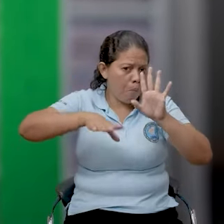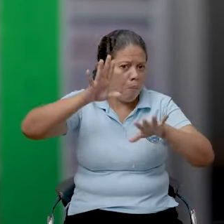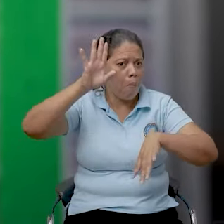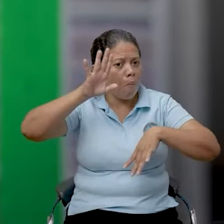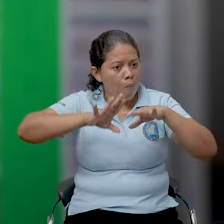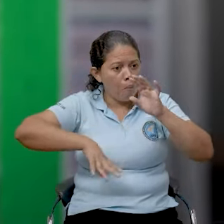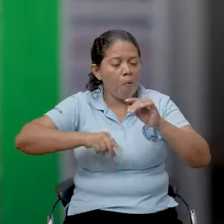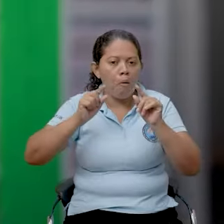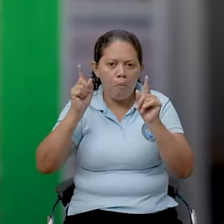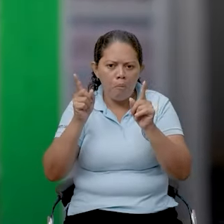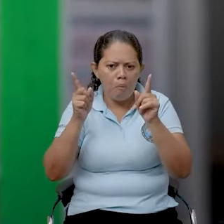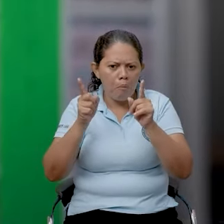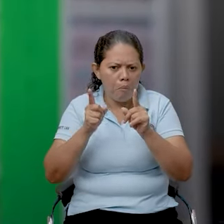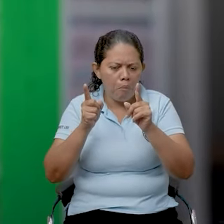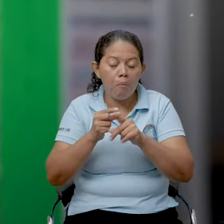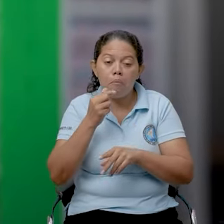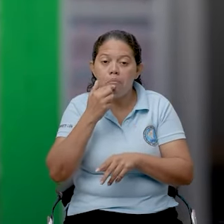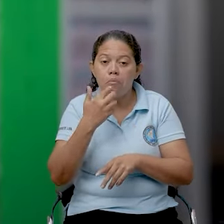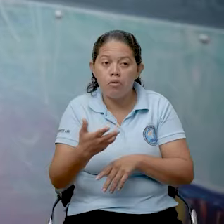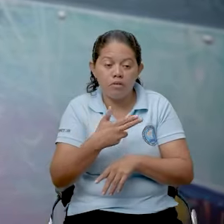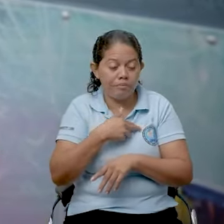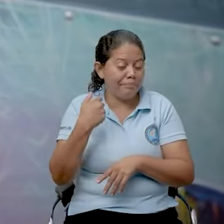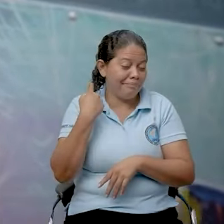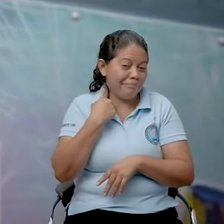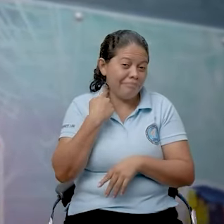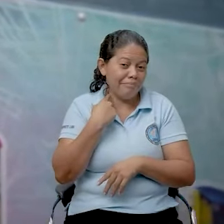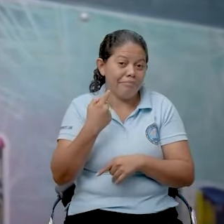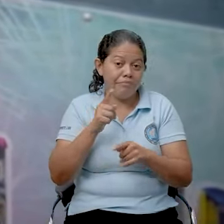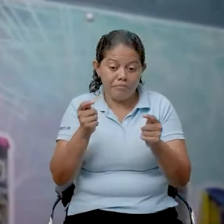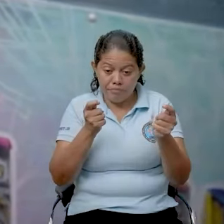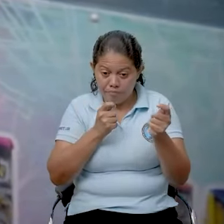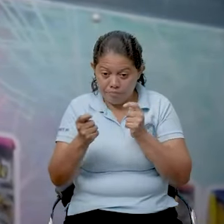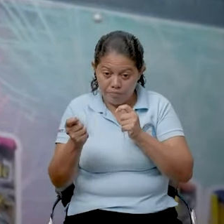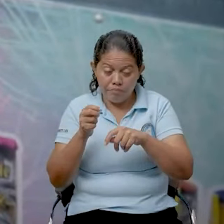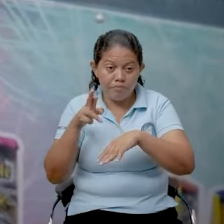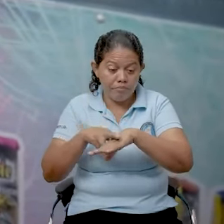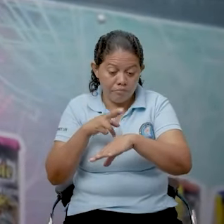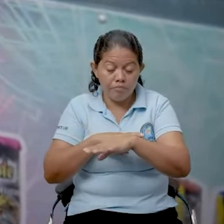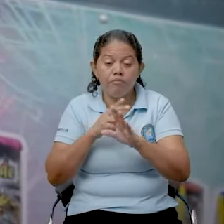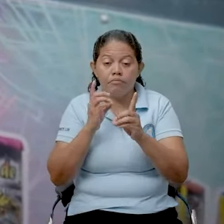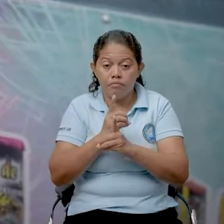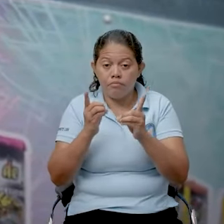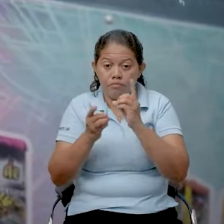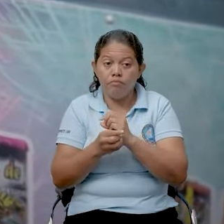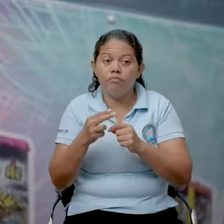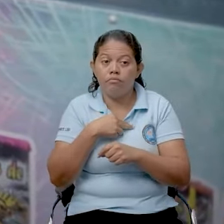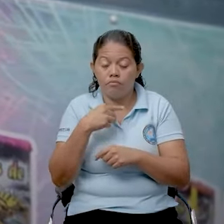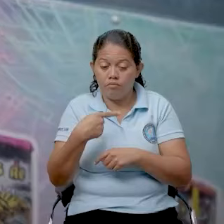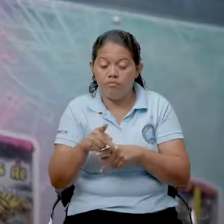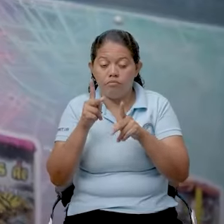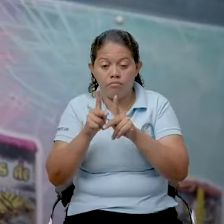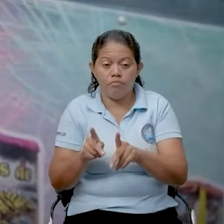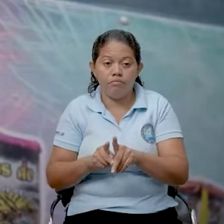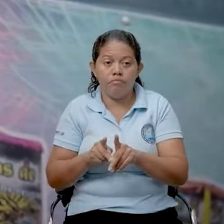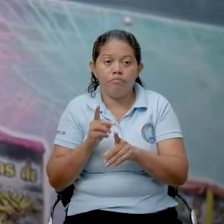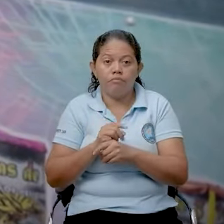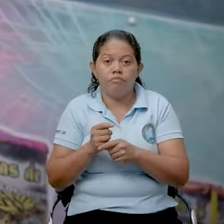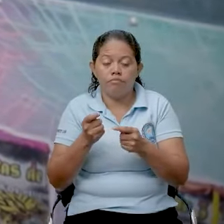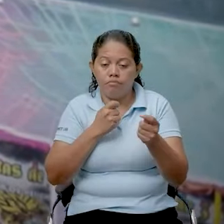que se ha minimizado esto, porque siempre, pues, por las medidas que se han estado tomando y que nos, pues, las